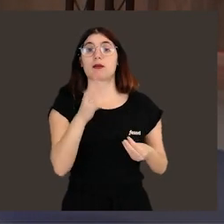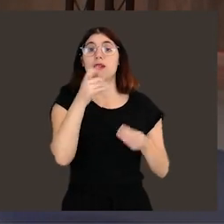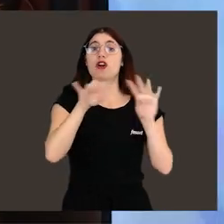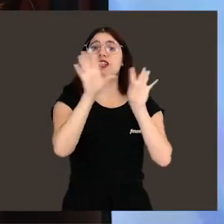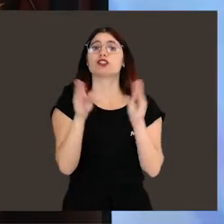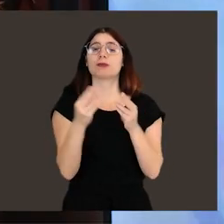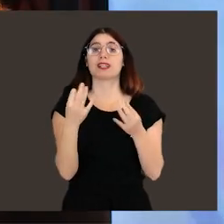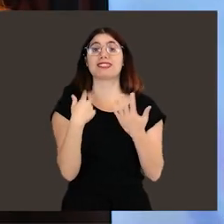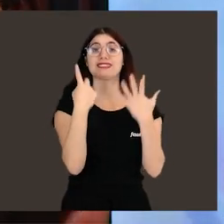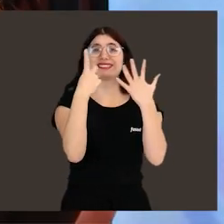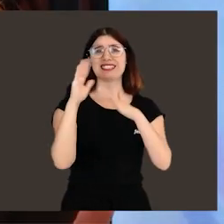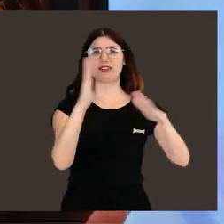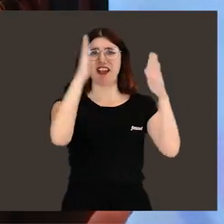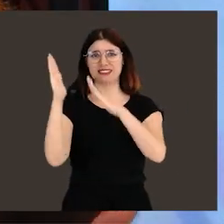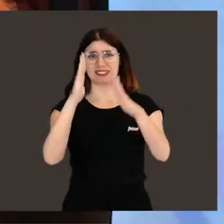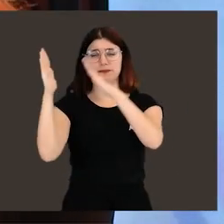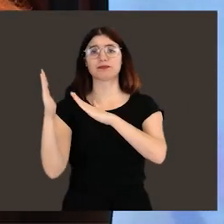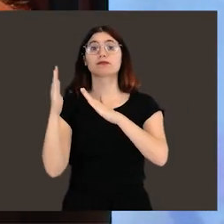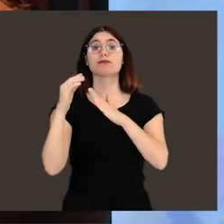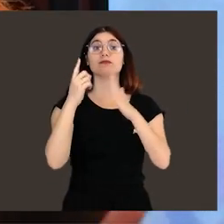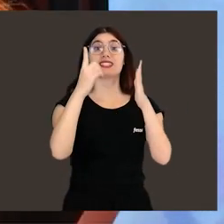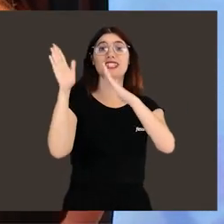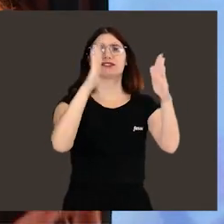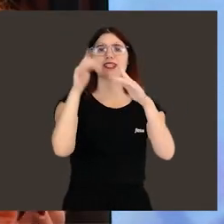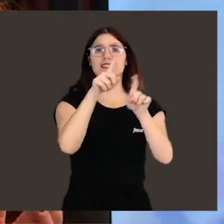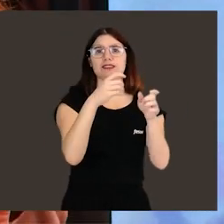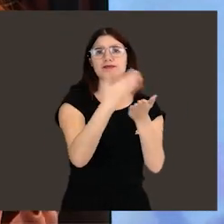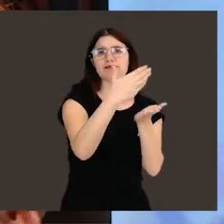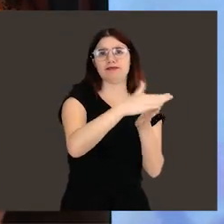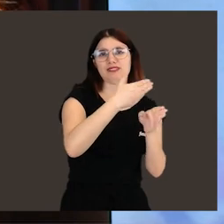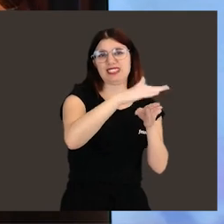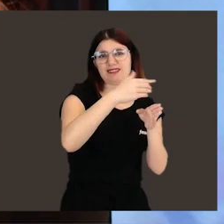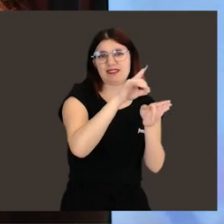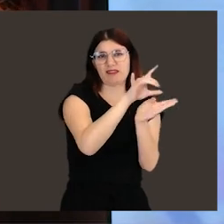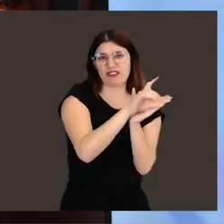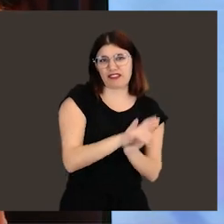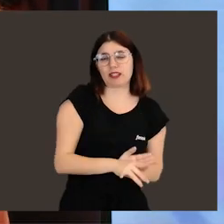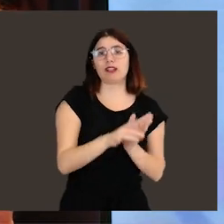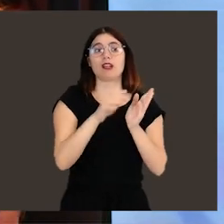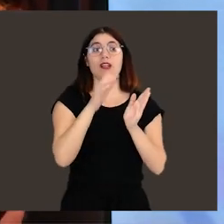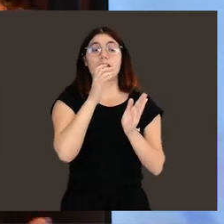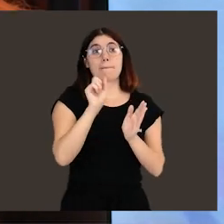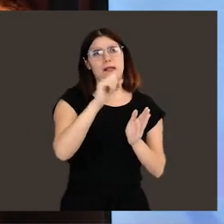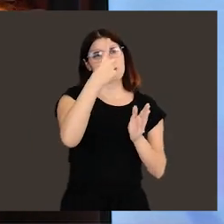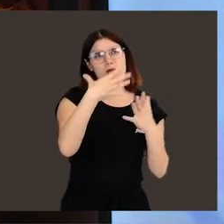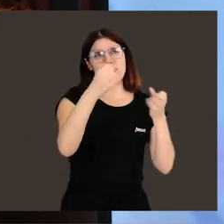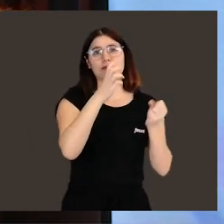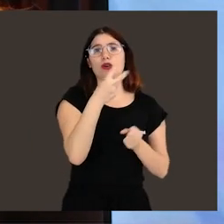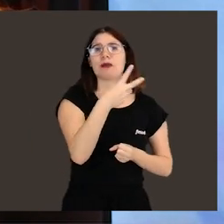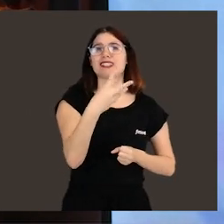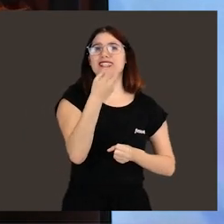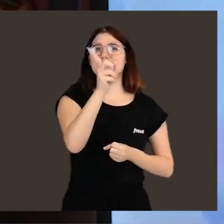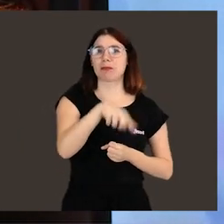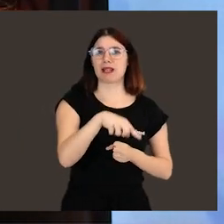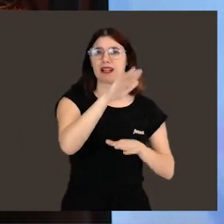bajo incertidumbre. Pero el resumen serían seis fases en las que se van haciendo cribas. La más grande quizá fue la